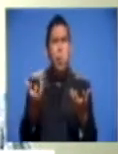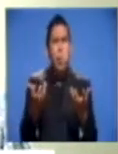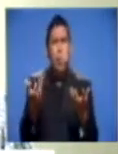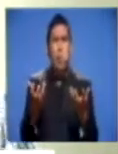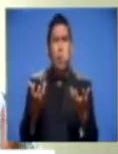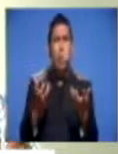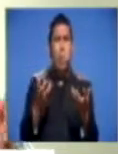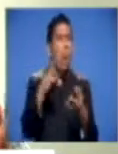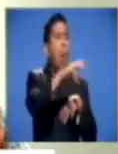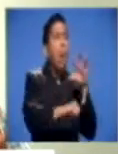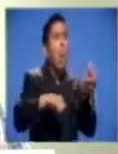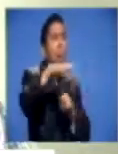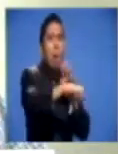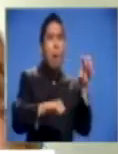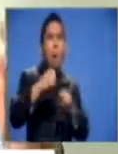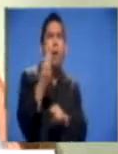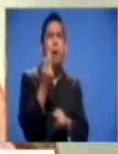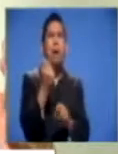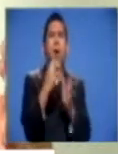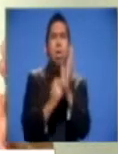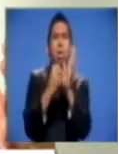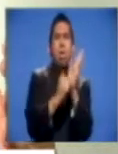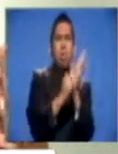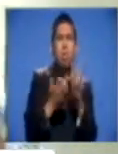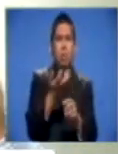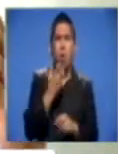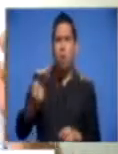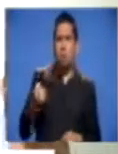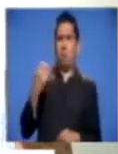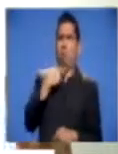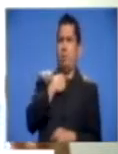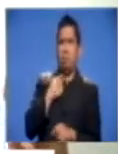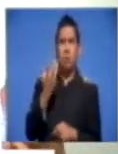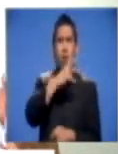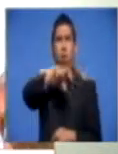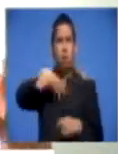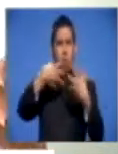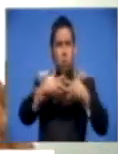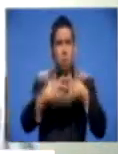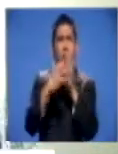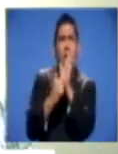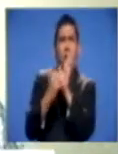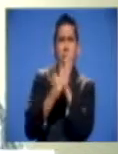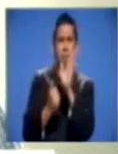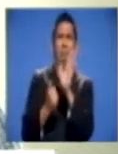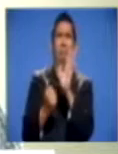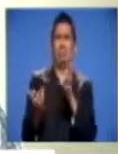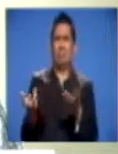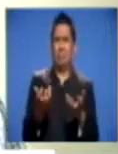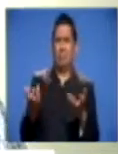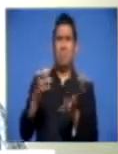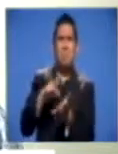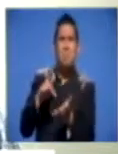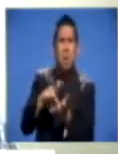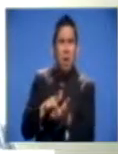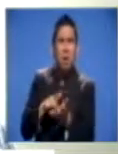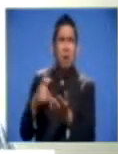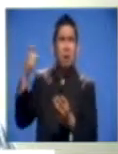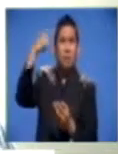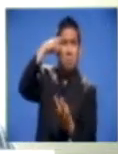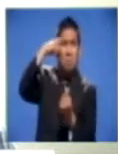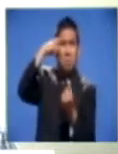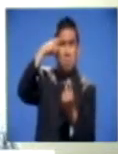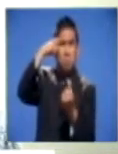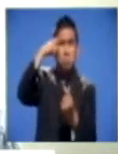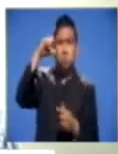pequeña ganancia a los comercios, a los estudiantes, a los empresarios. La extorsión es uno de los